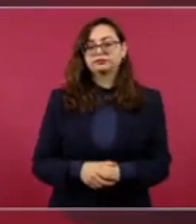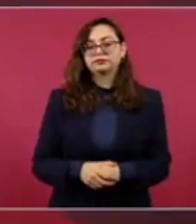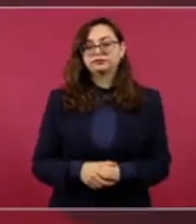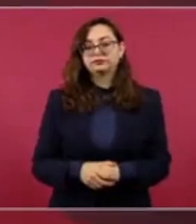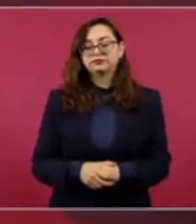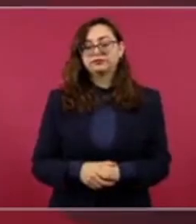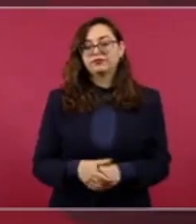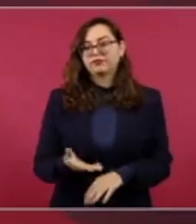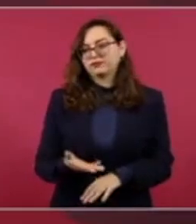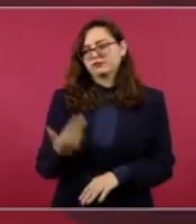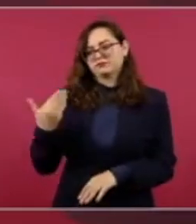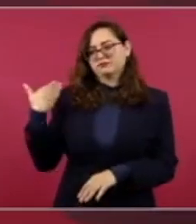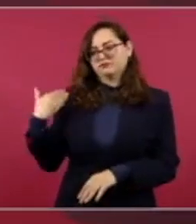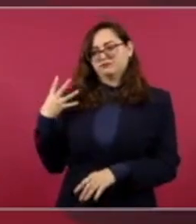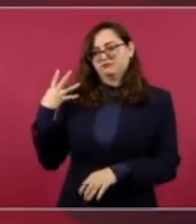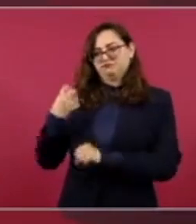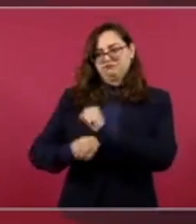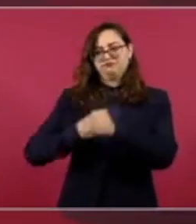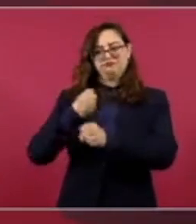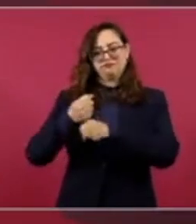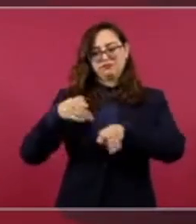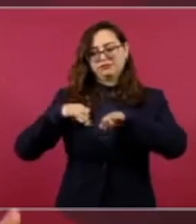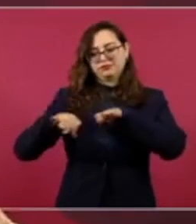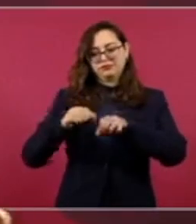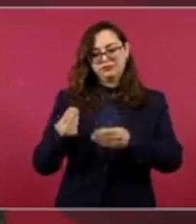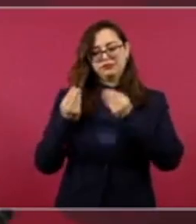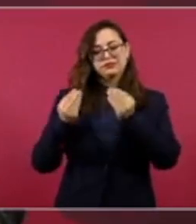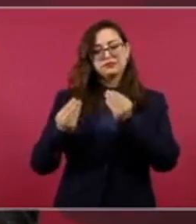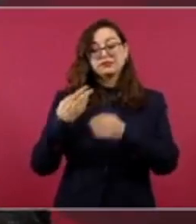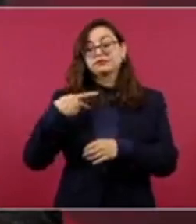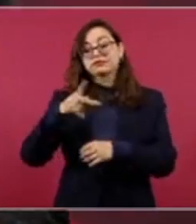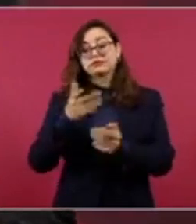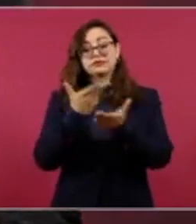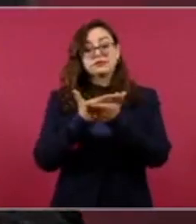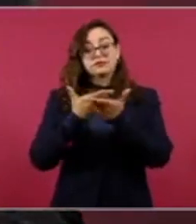Tenemos que aplicarnos aún más.